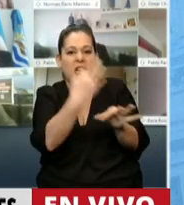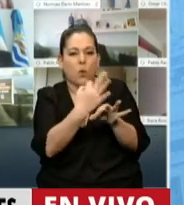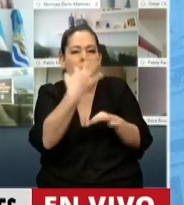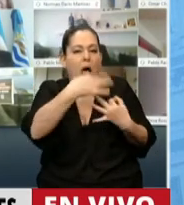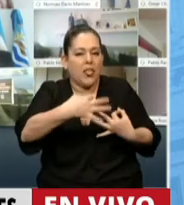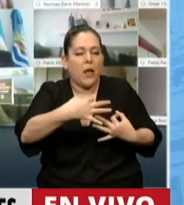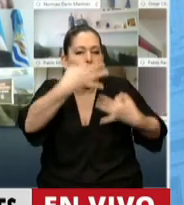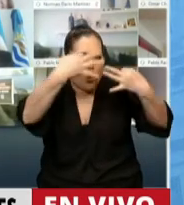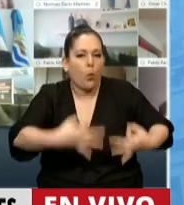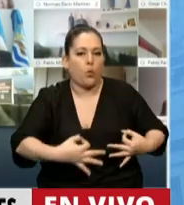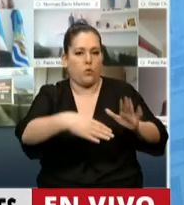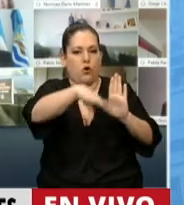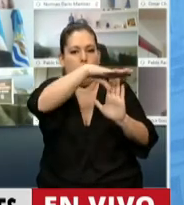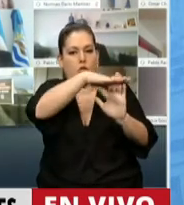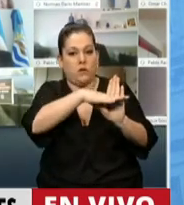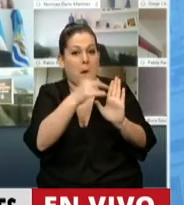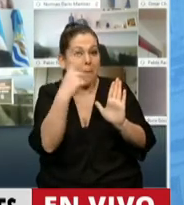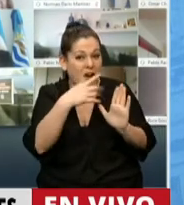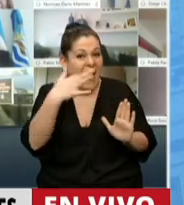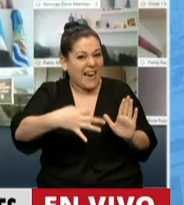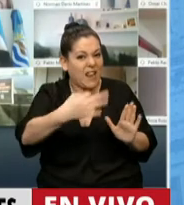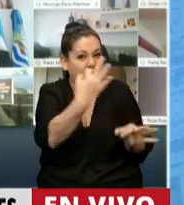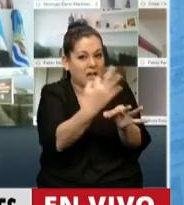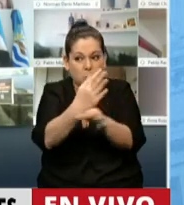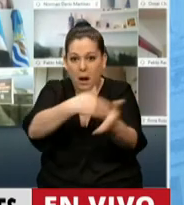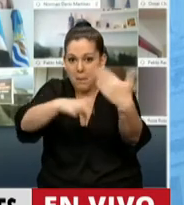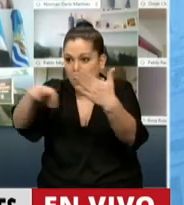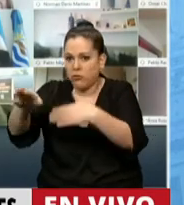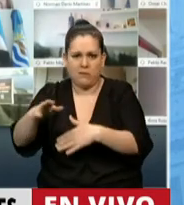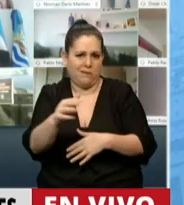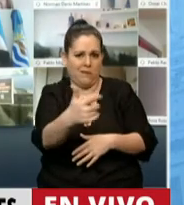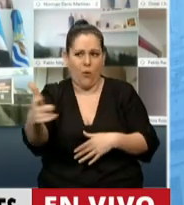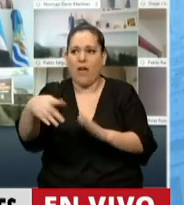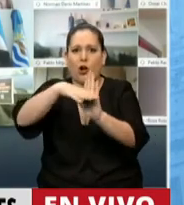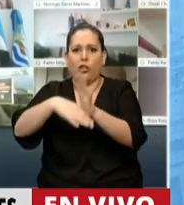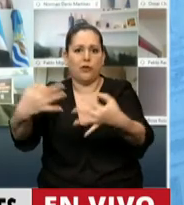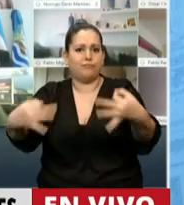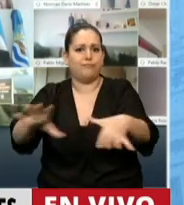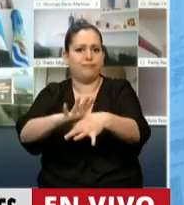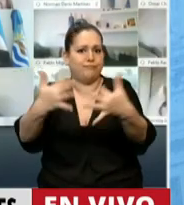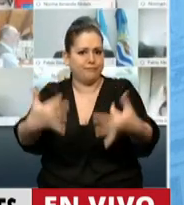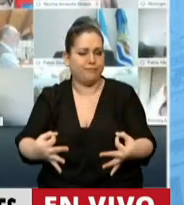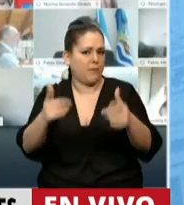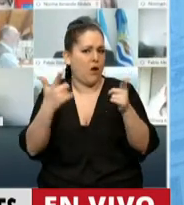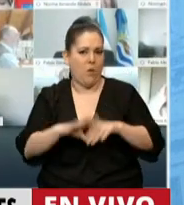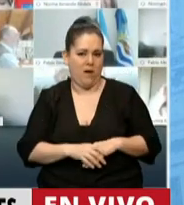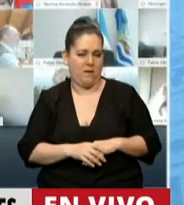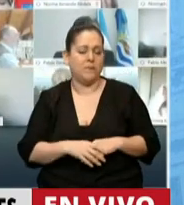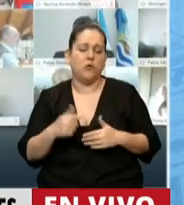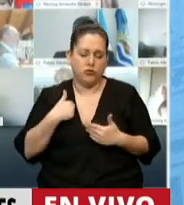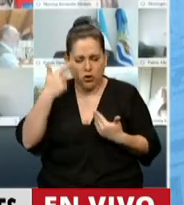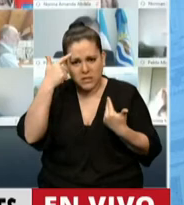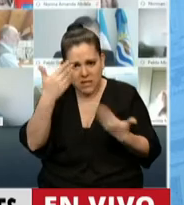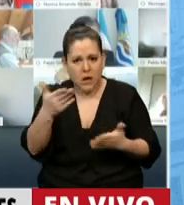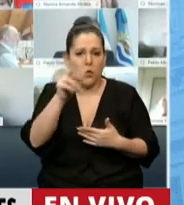enorme mayoría no lo está, sumo al homenaje a Sandra y Rubén, al saludo a toda la docencia del